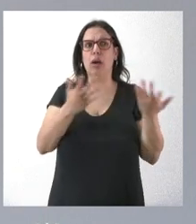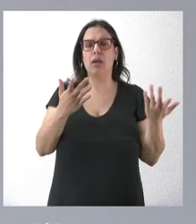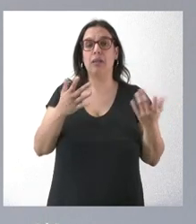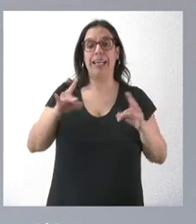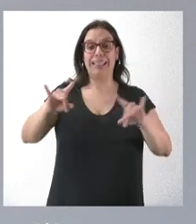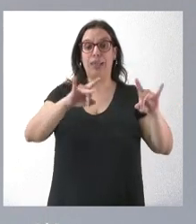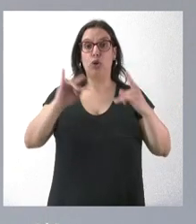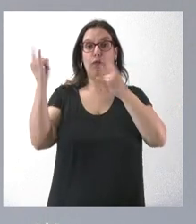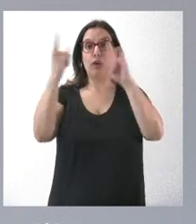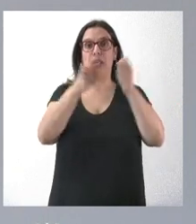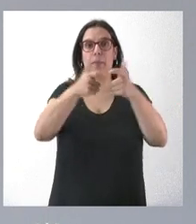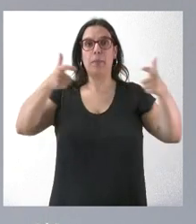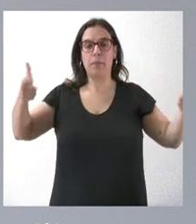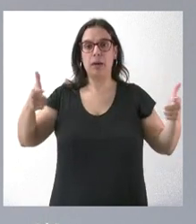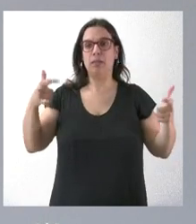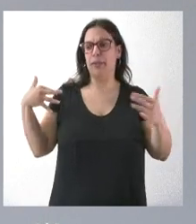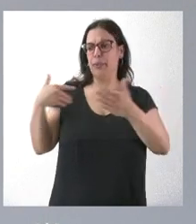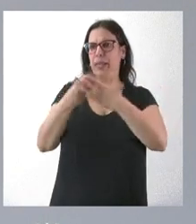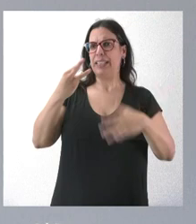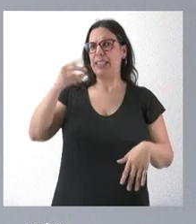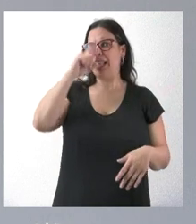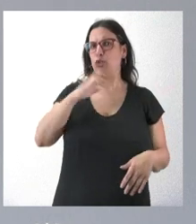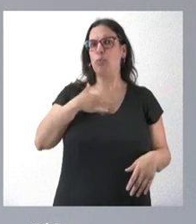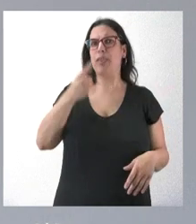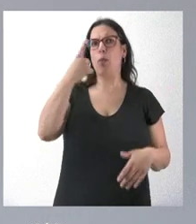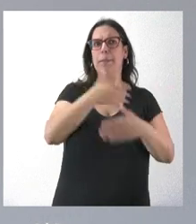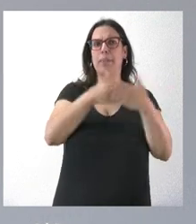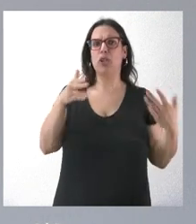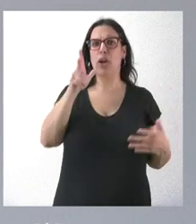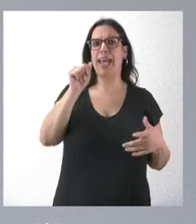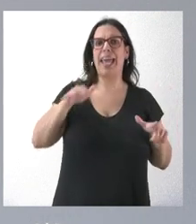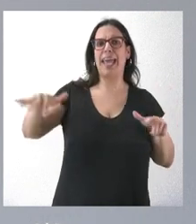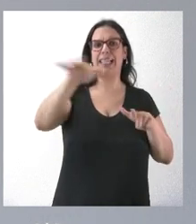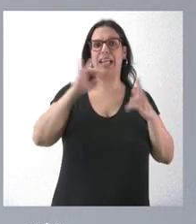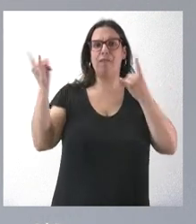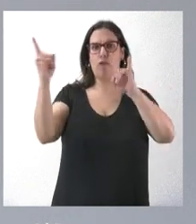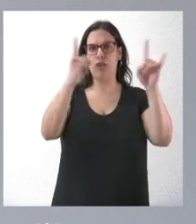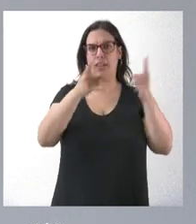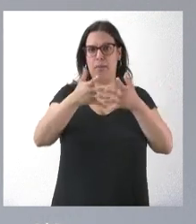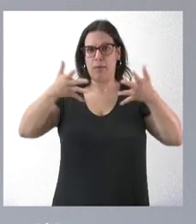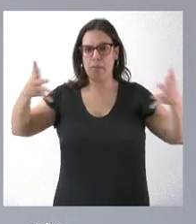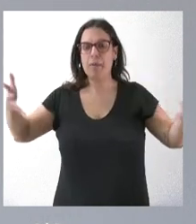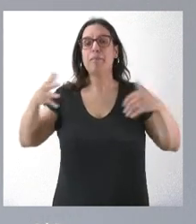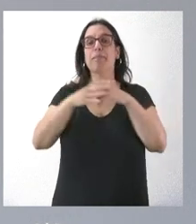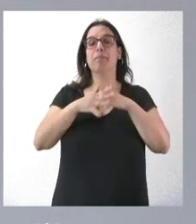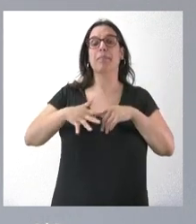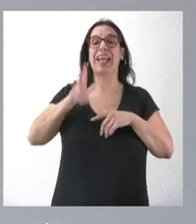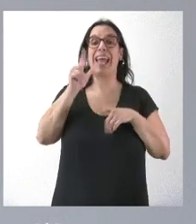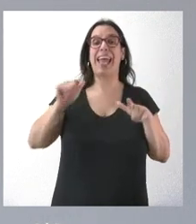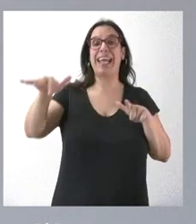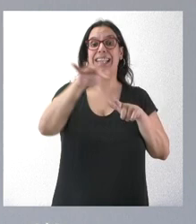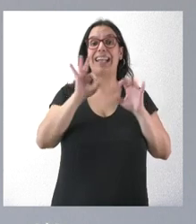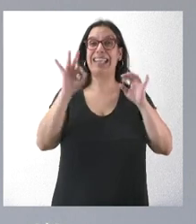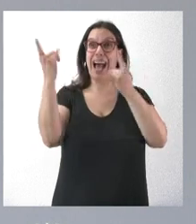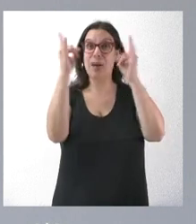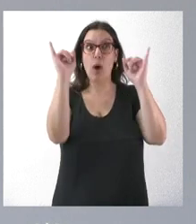superficie forestal, que en los últimos 30 años estará en torno a un millón de hectáreas forestales. Las hectáreas arboladas han incrementado también